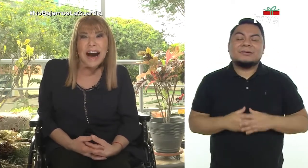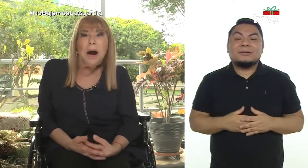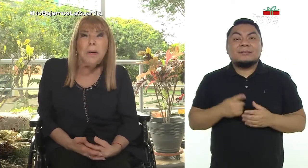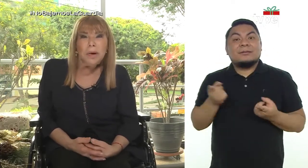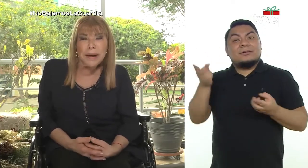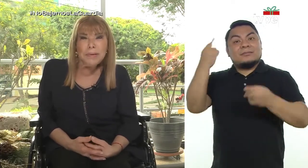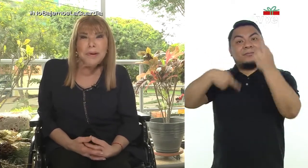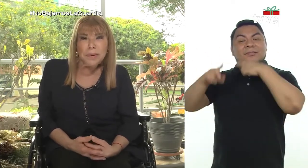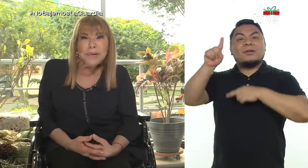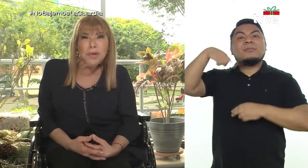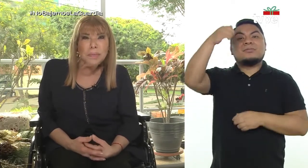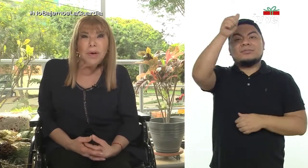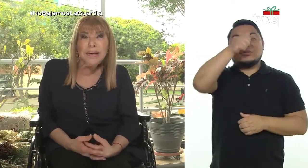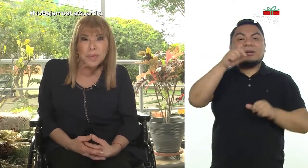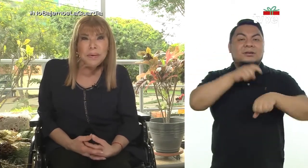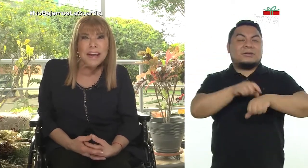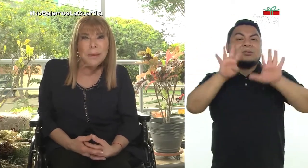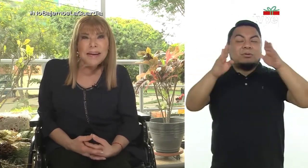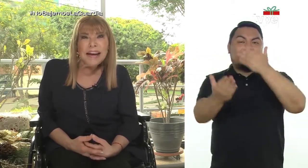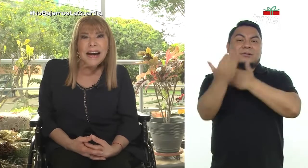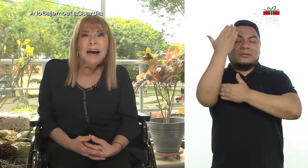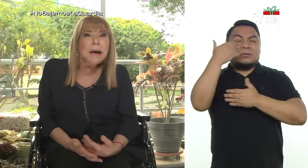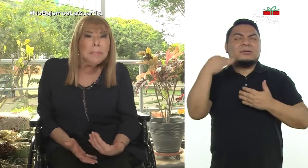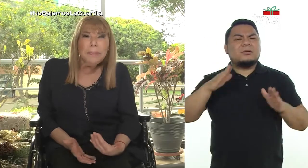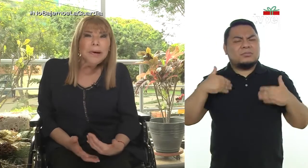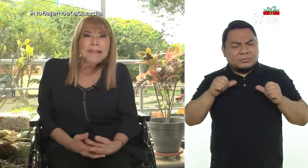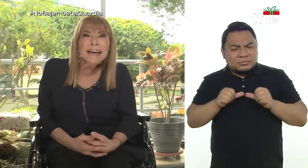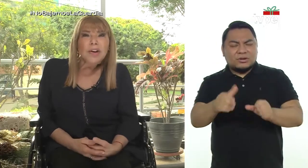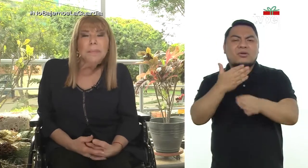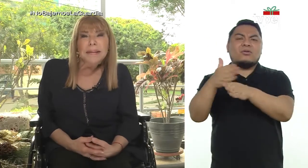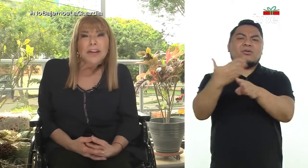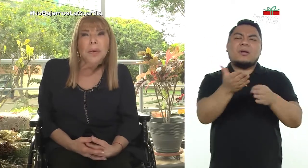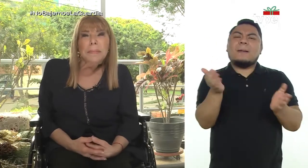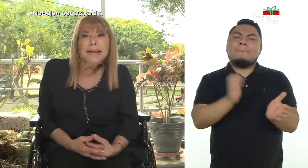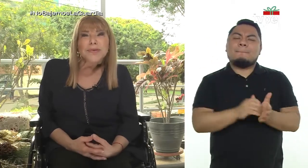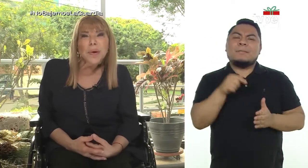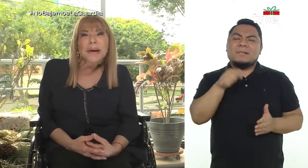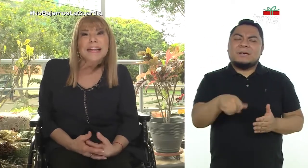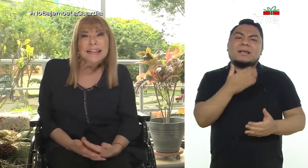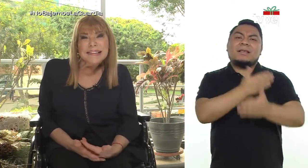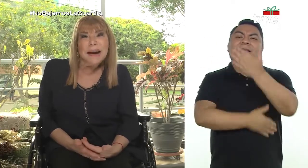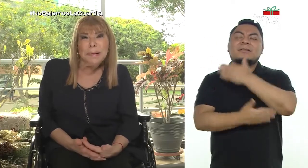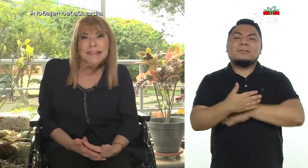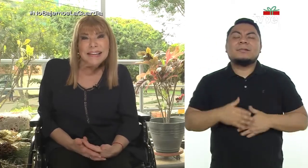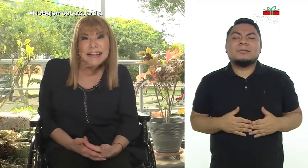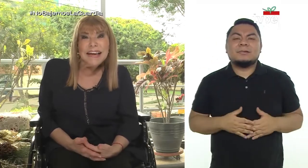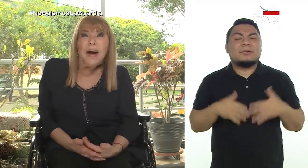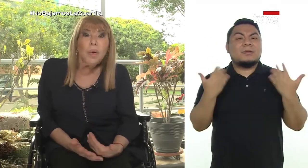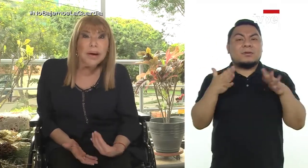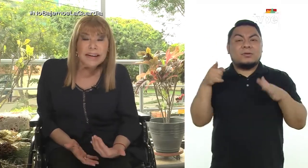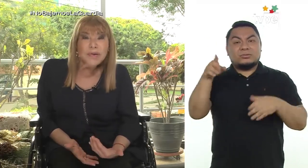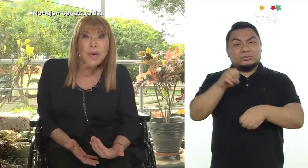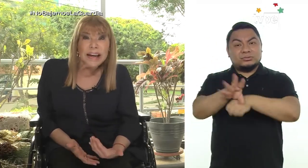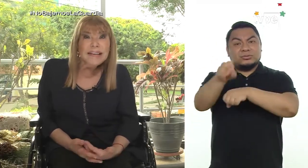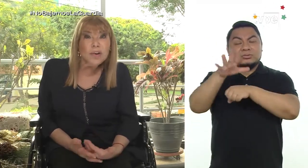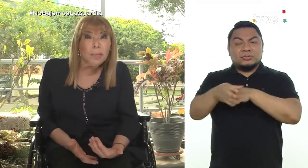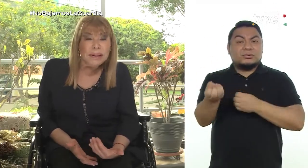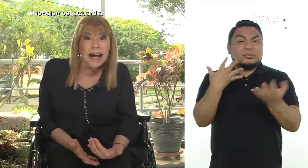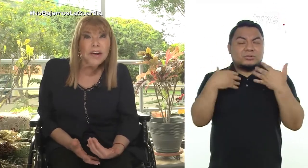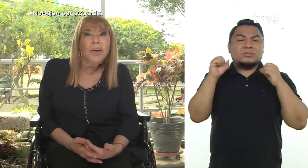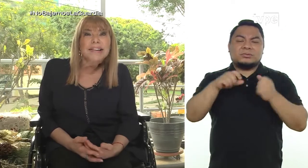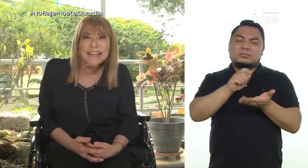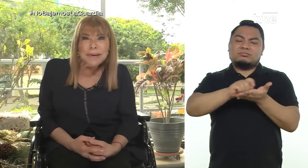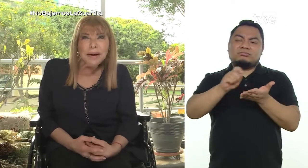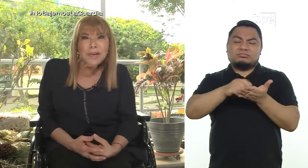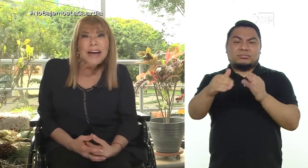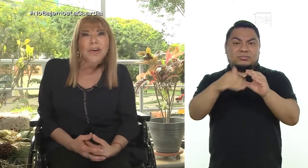sintonía. Volveremos el próximo domingo a las 9 de la mañana para poder seguir compartiendo más sobre discapacidad. Cualquier sugerencia o